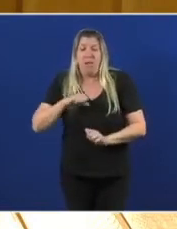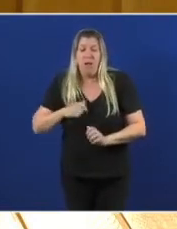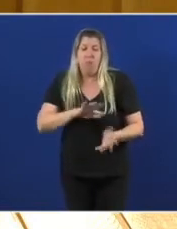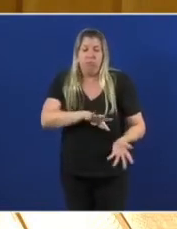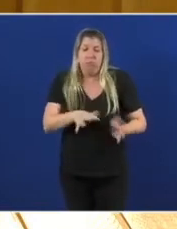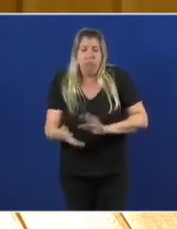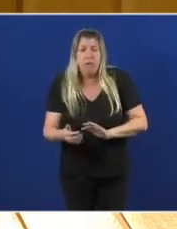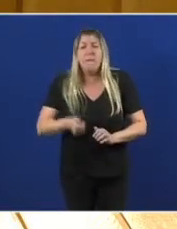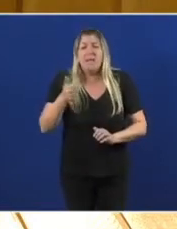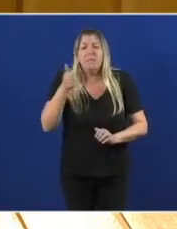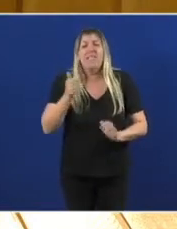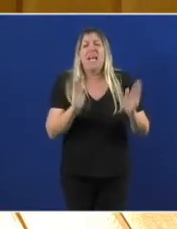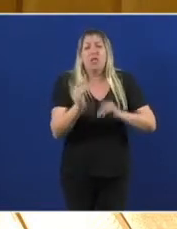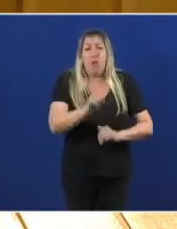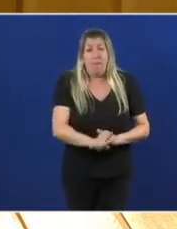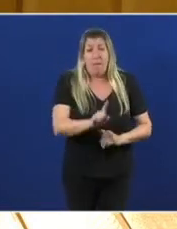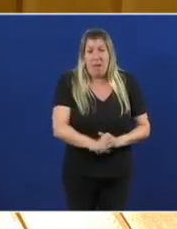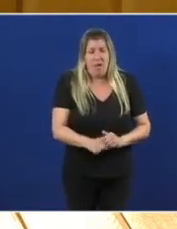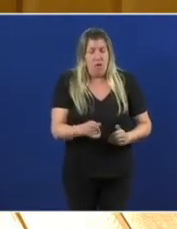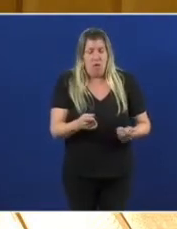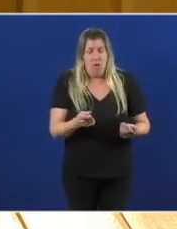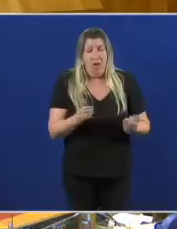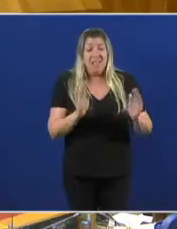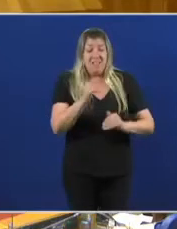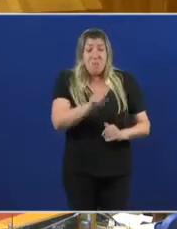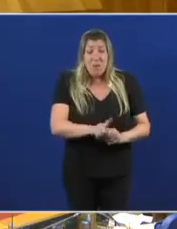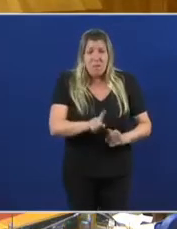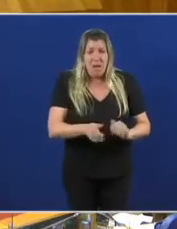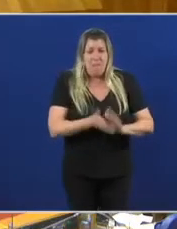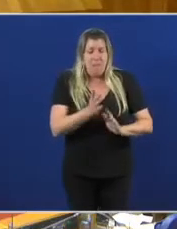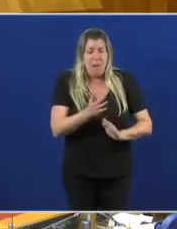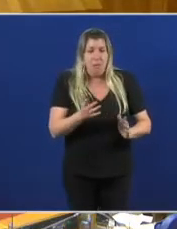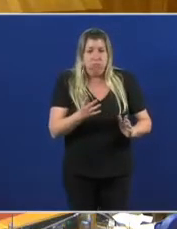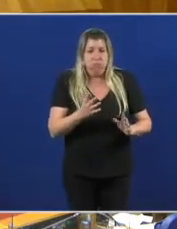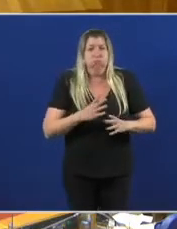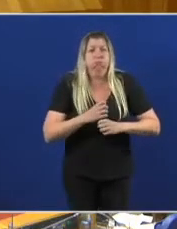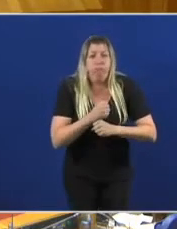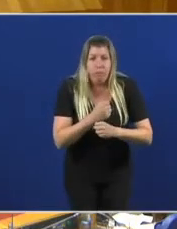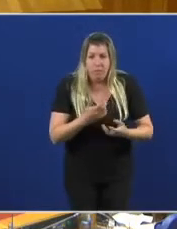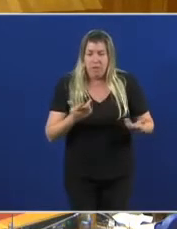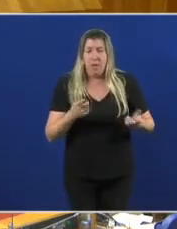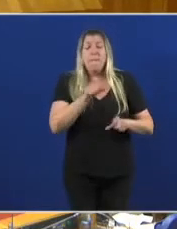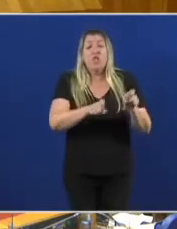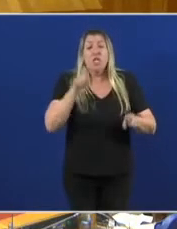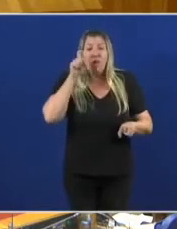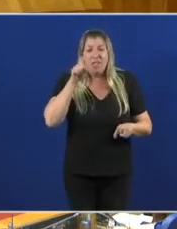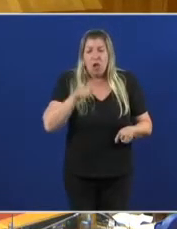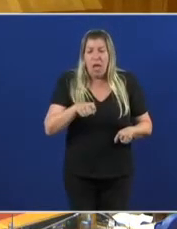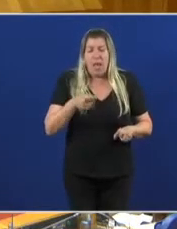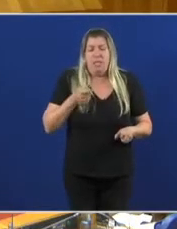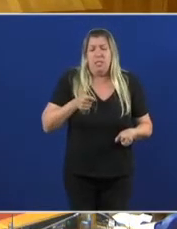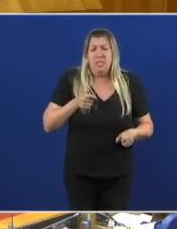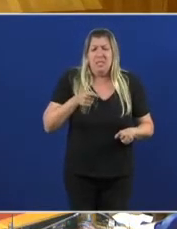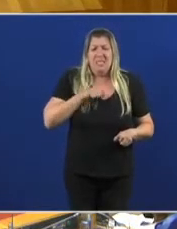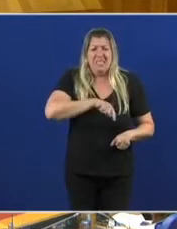atención primaria que está o borde do colapso. Ás e os profesionais están exhaustos porque o seu